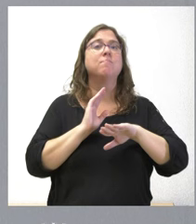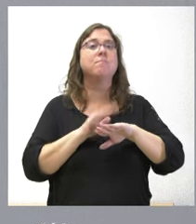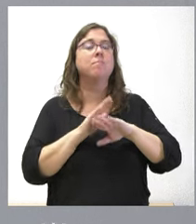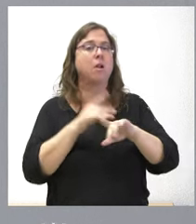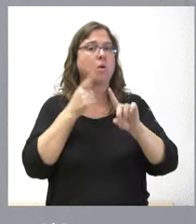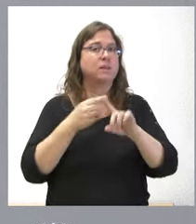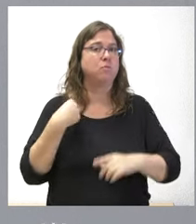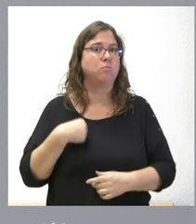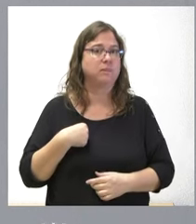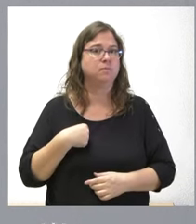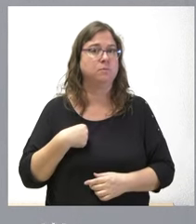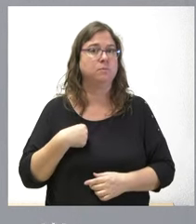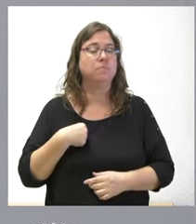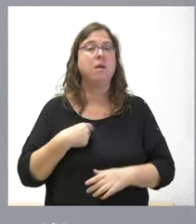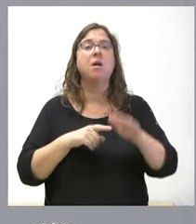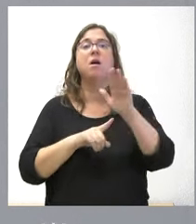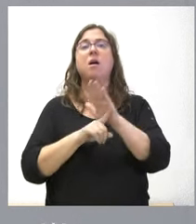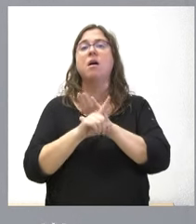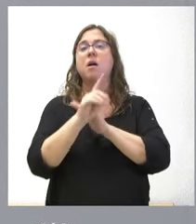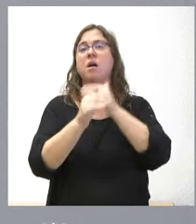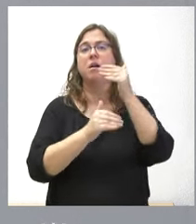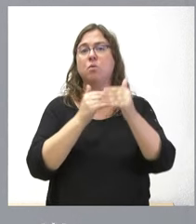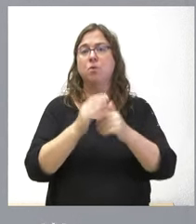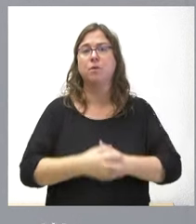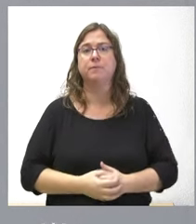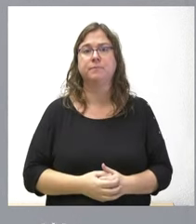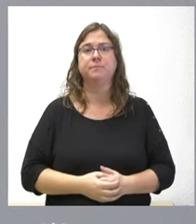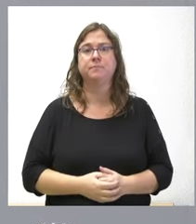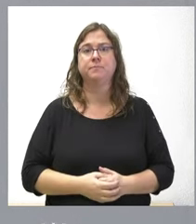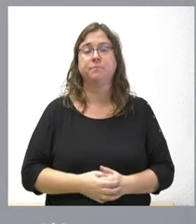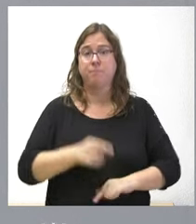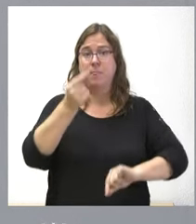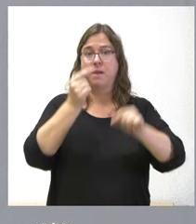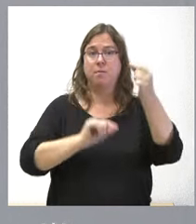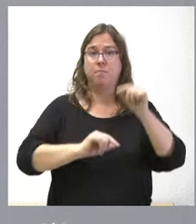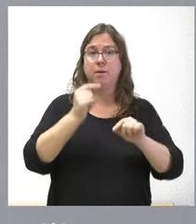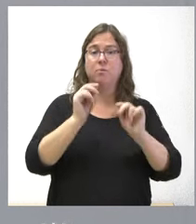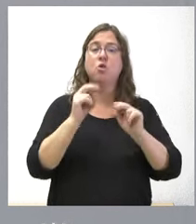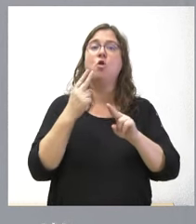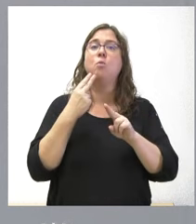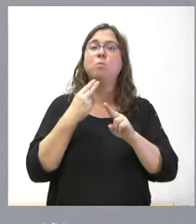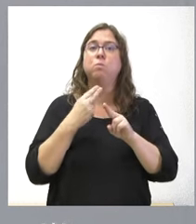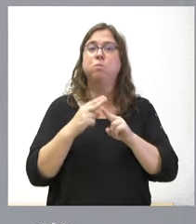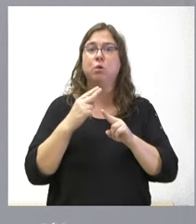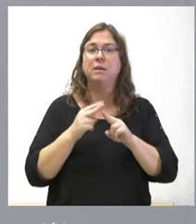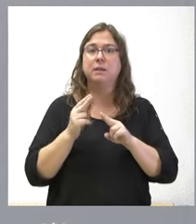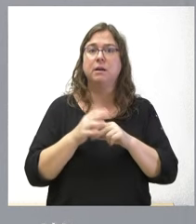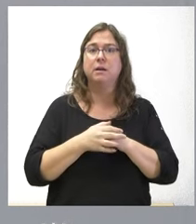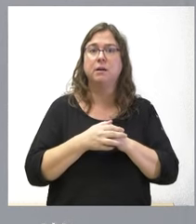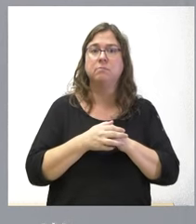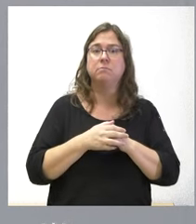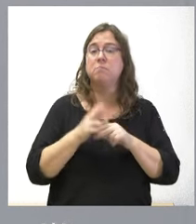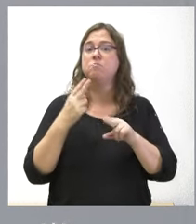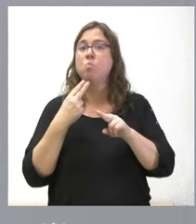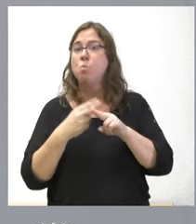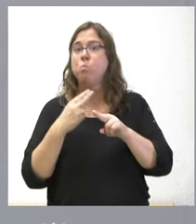finalidad y la evolución del presupuesto en políticas sociales